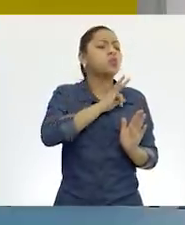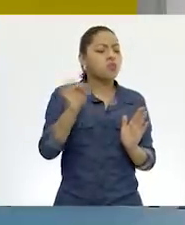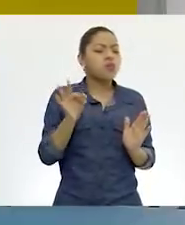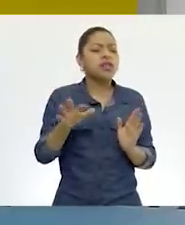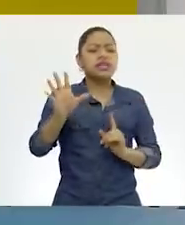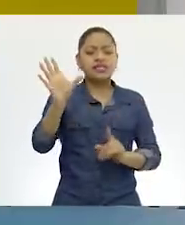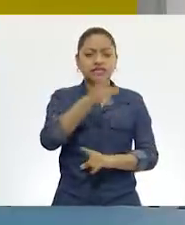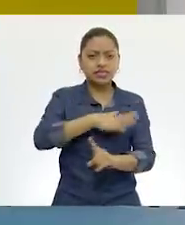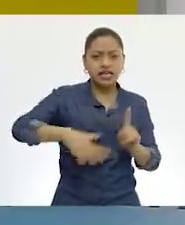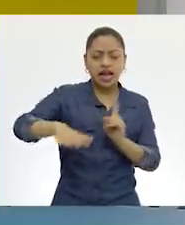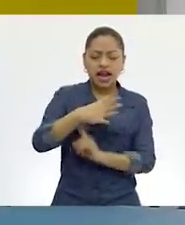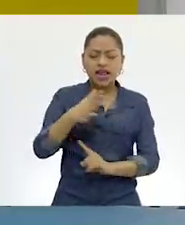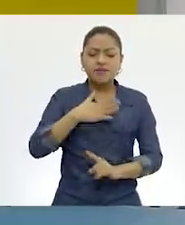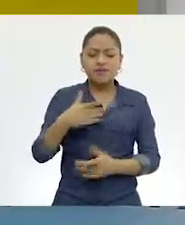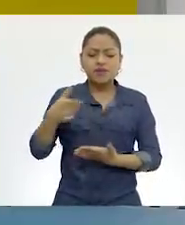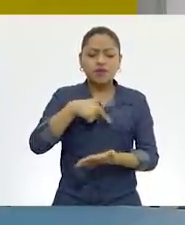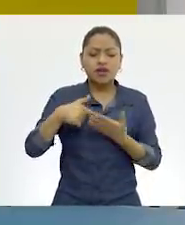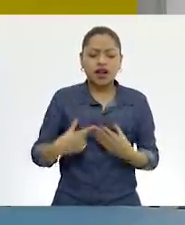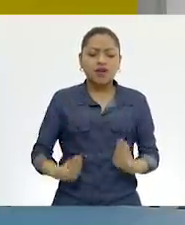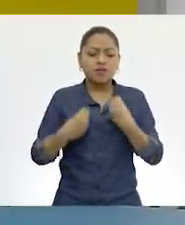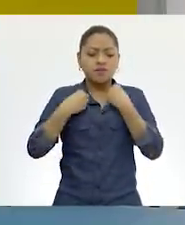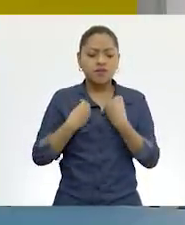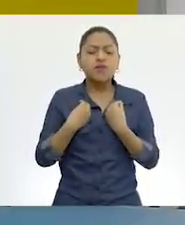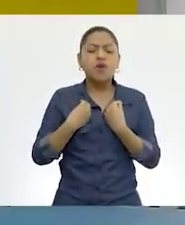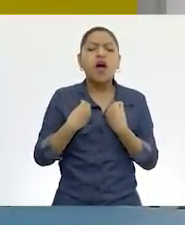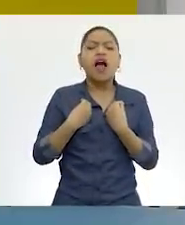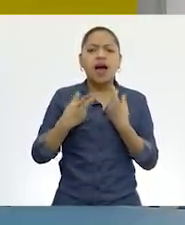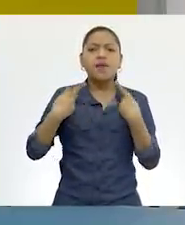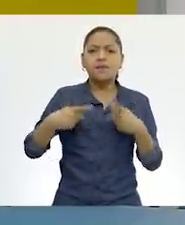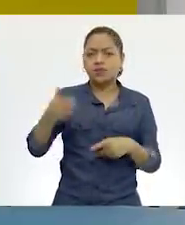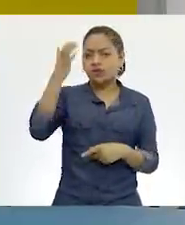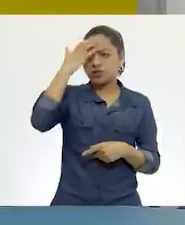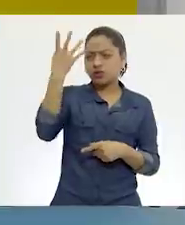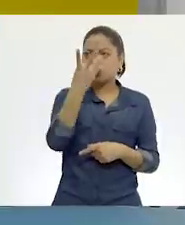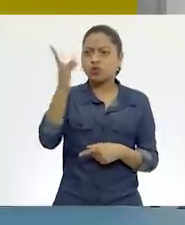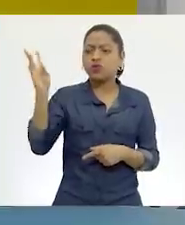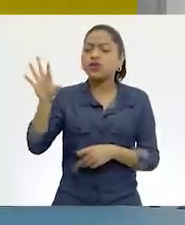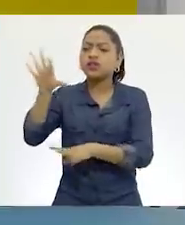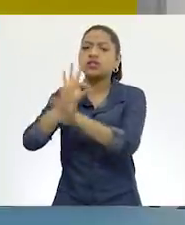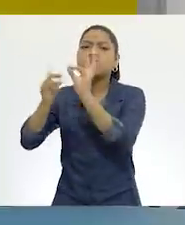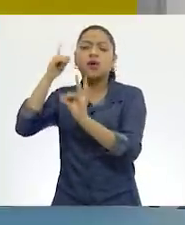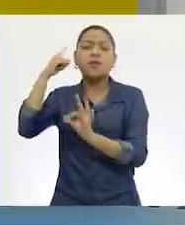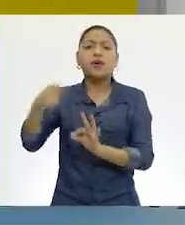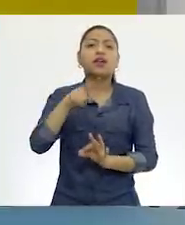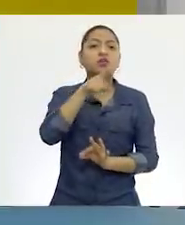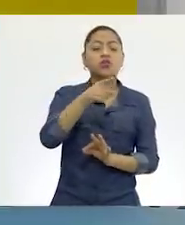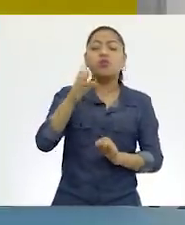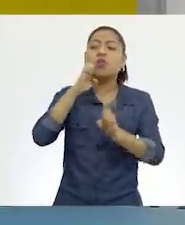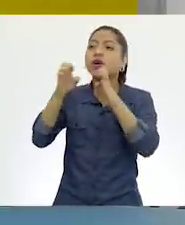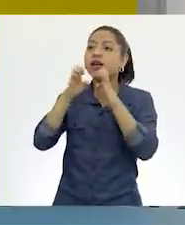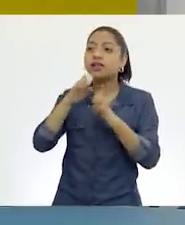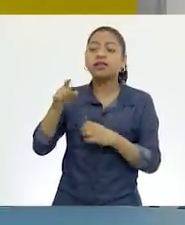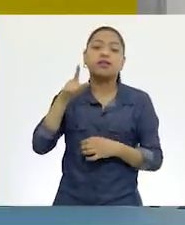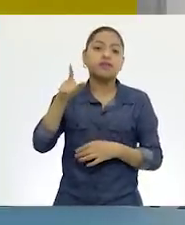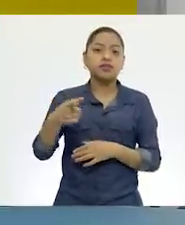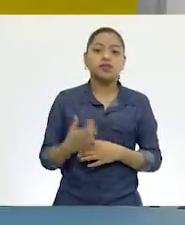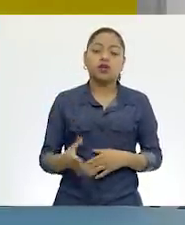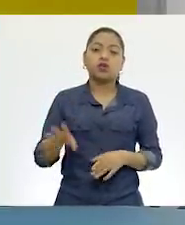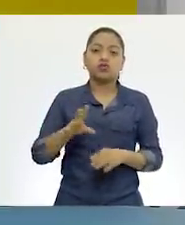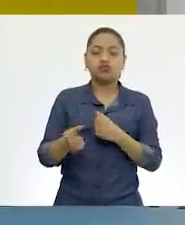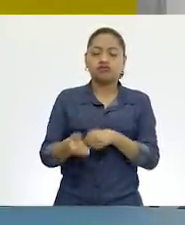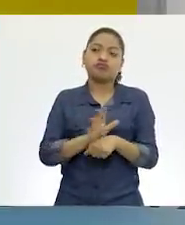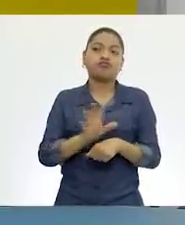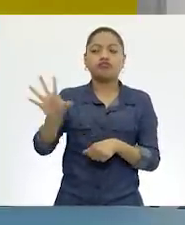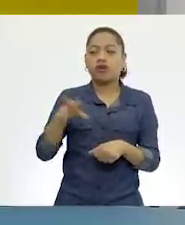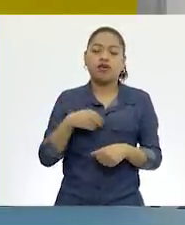cuáles serían esas personas adecuadas para hacer tu entrevista sin que te pongas en riesgo. Y